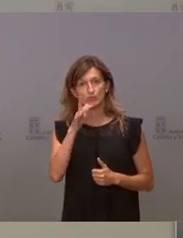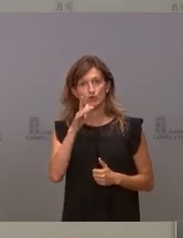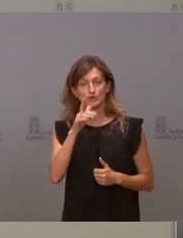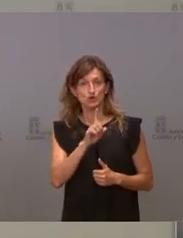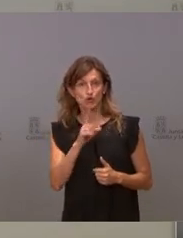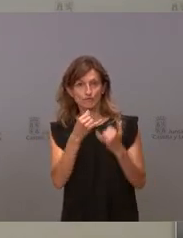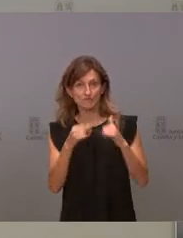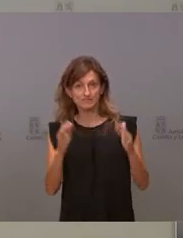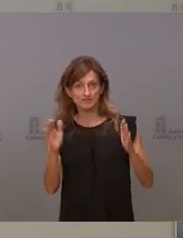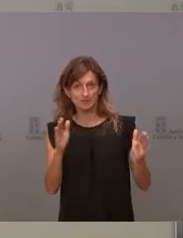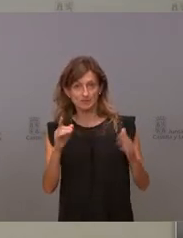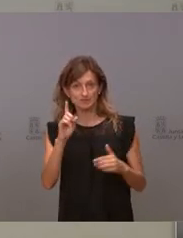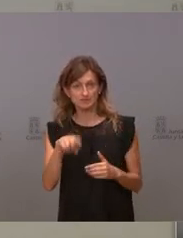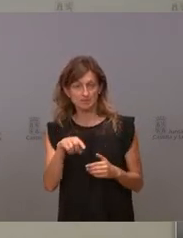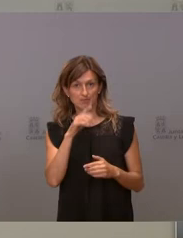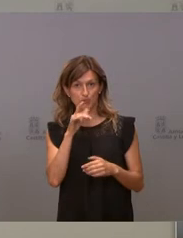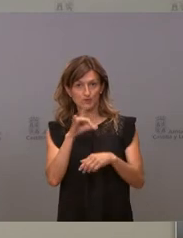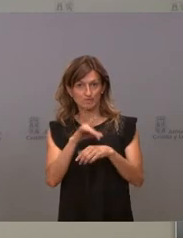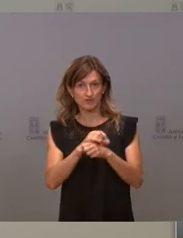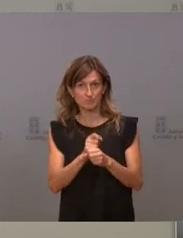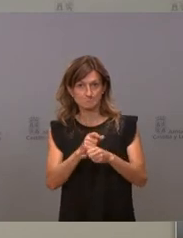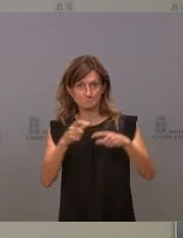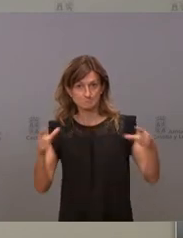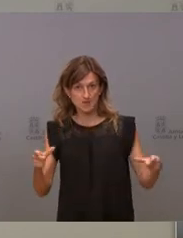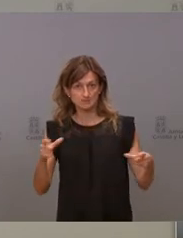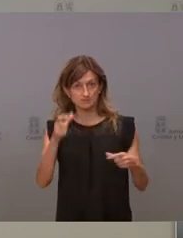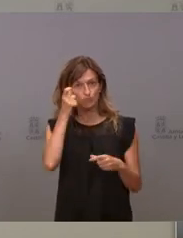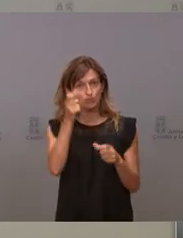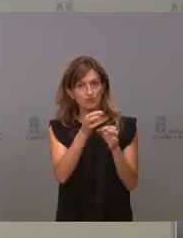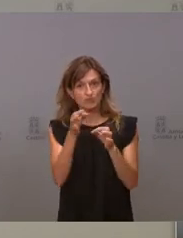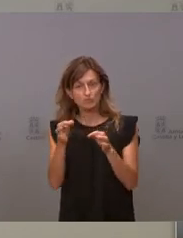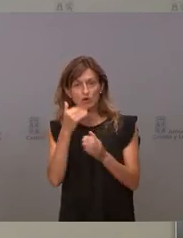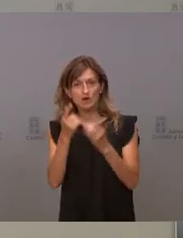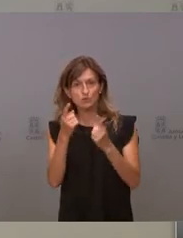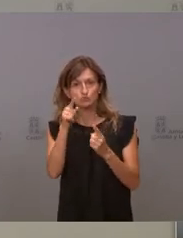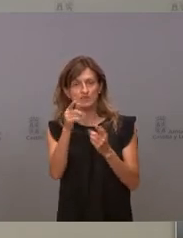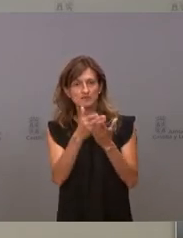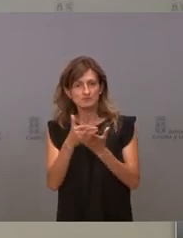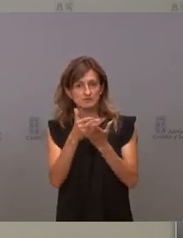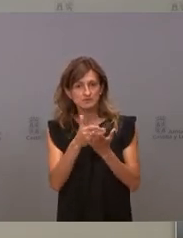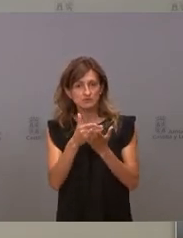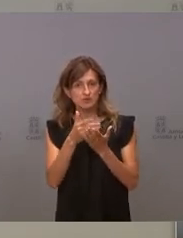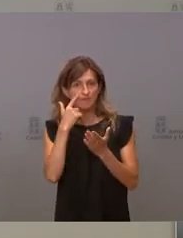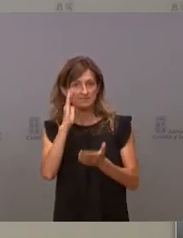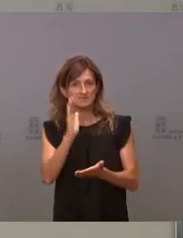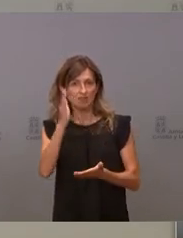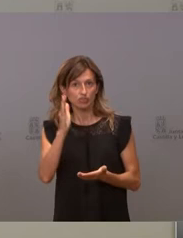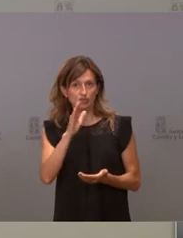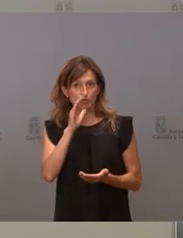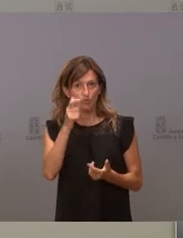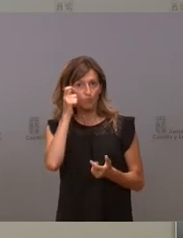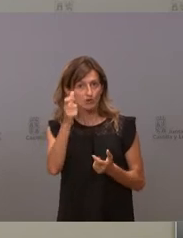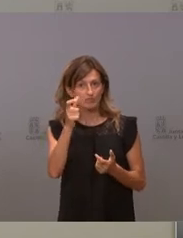fiestas y la alta incidencia que ha surgido en determinados municipios, estudia o se valora alguna posible sanción para estos